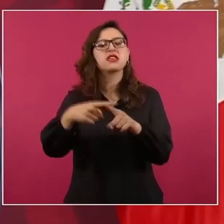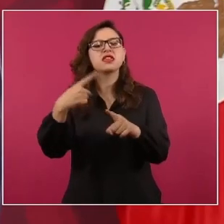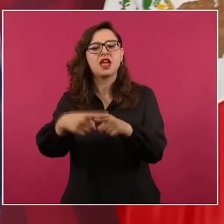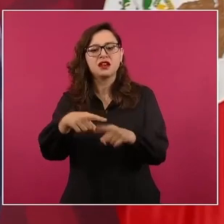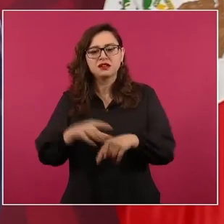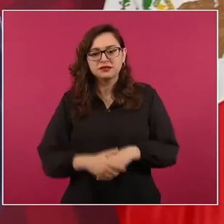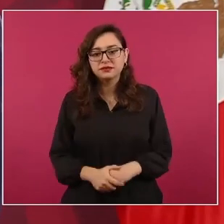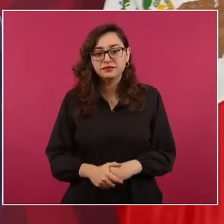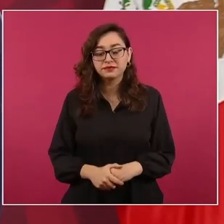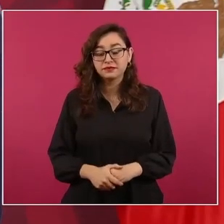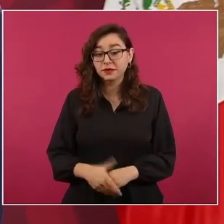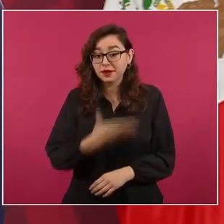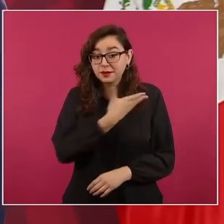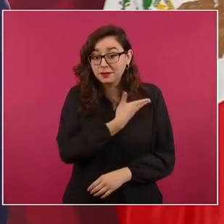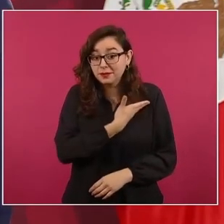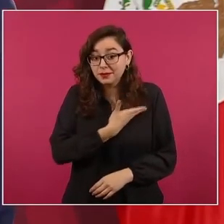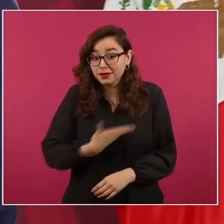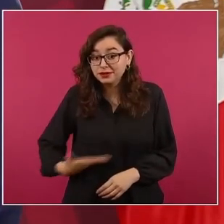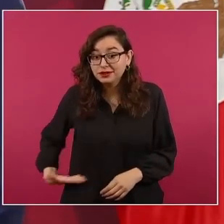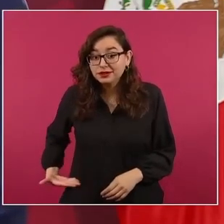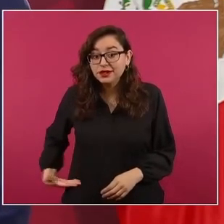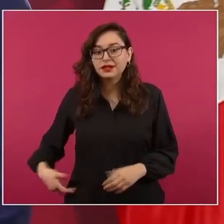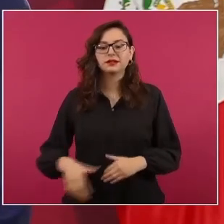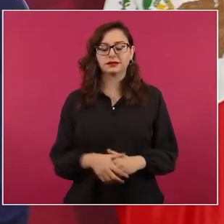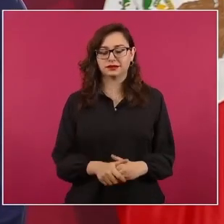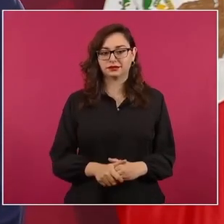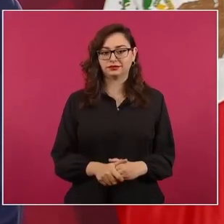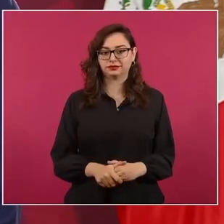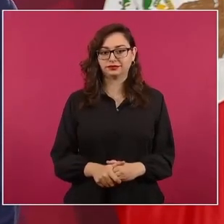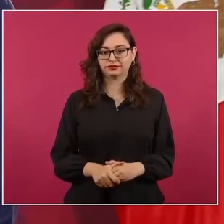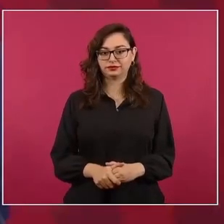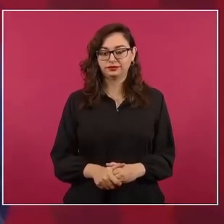¿Quién dio la orden para declarar la guerra